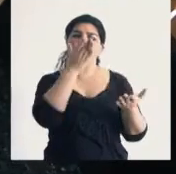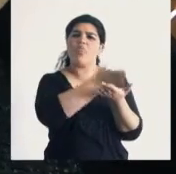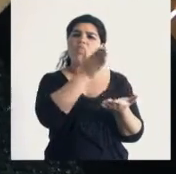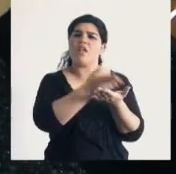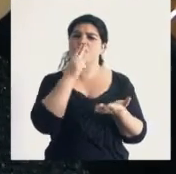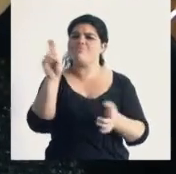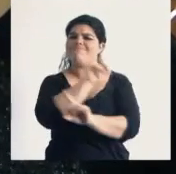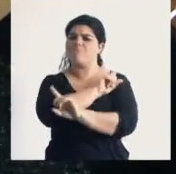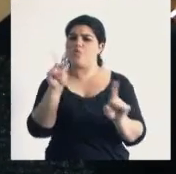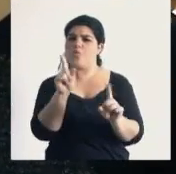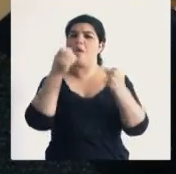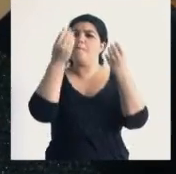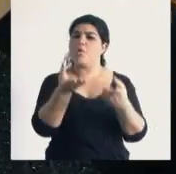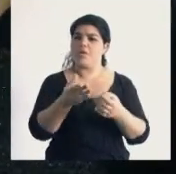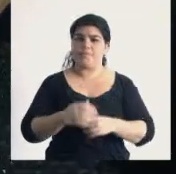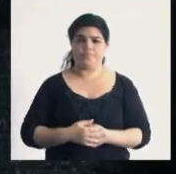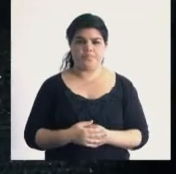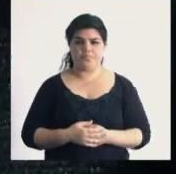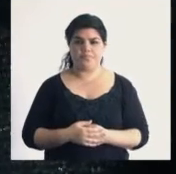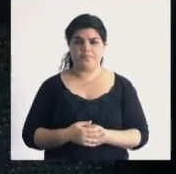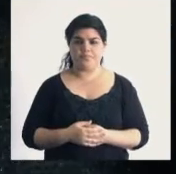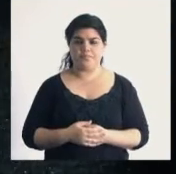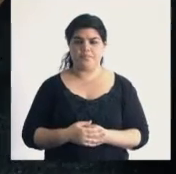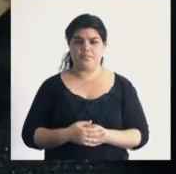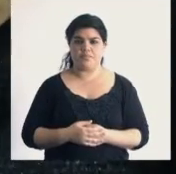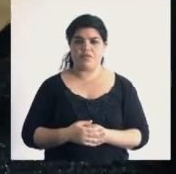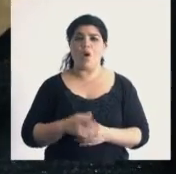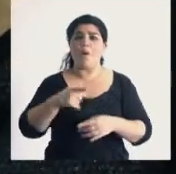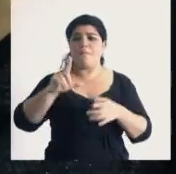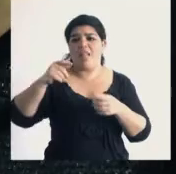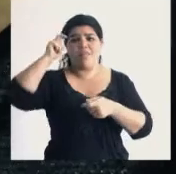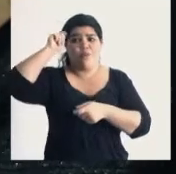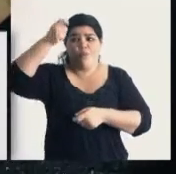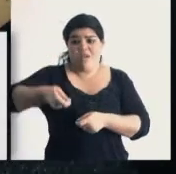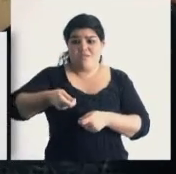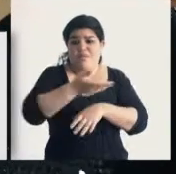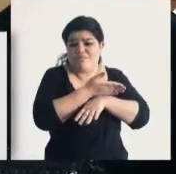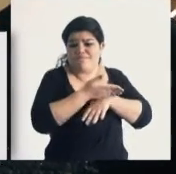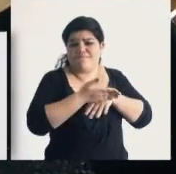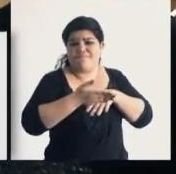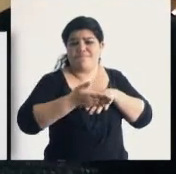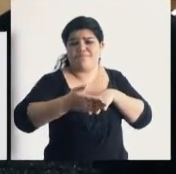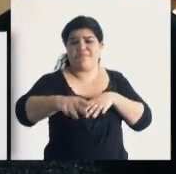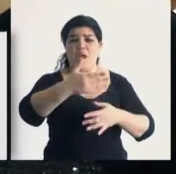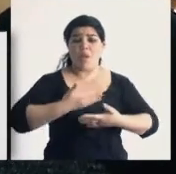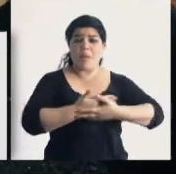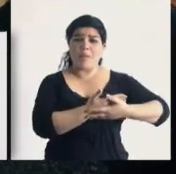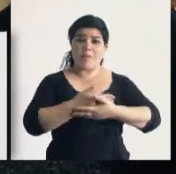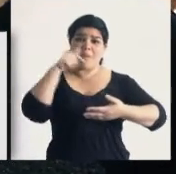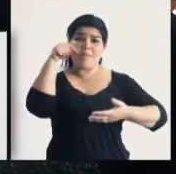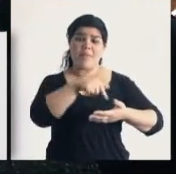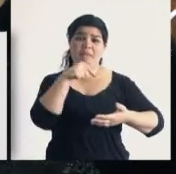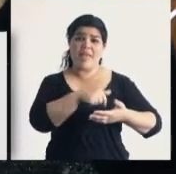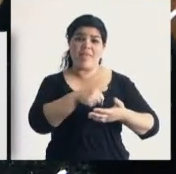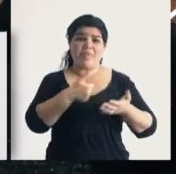vulneraciones de derechos en este interín porque hay un proceso judicial en el cual durante todo este